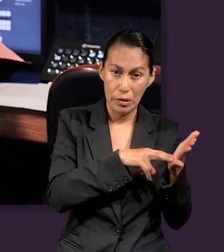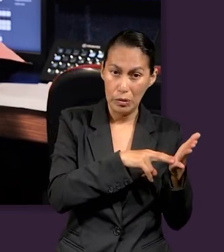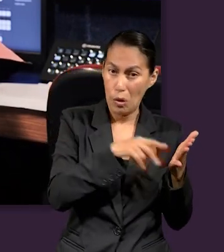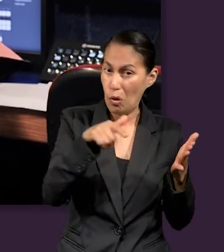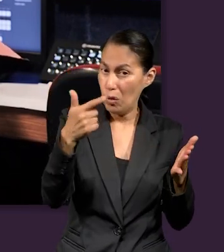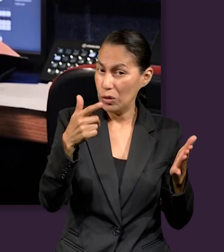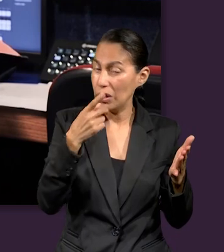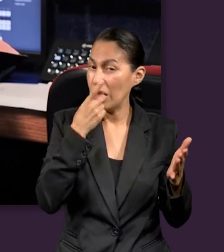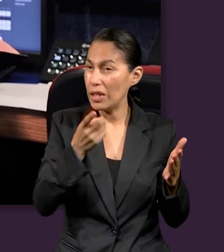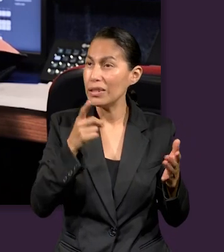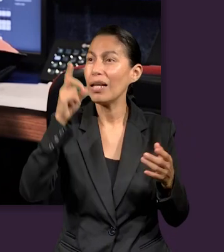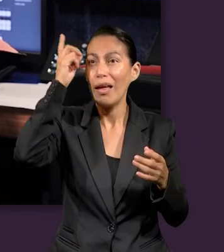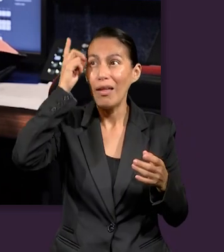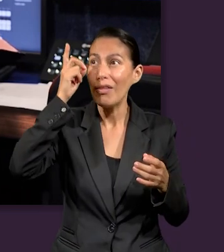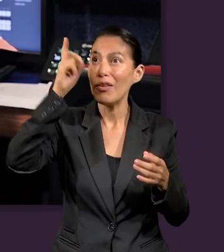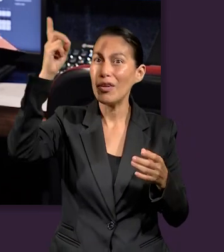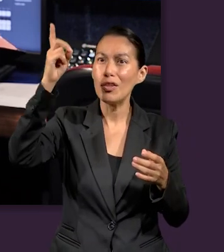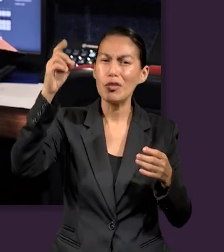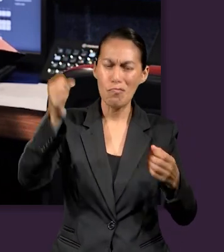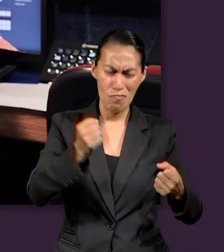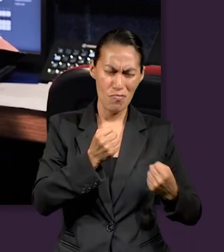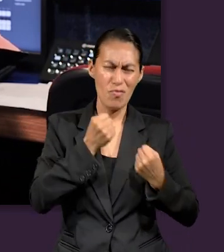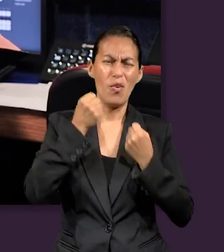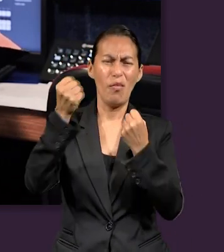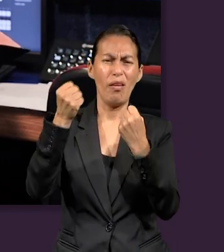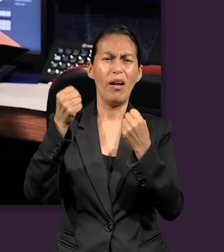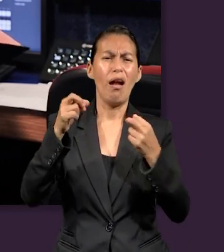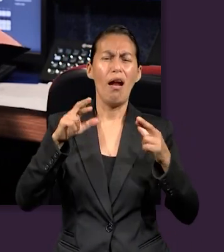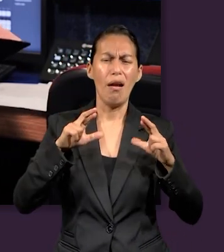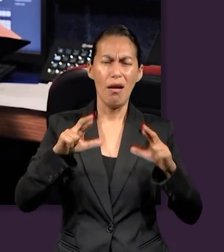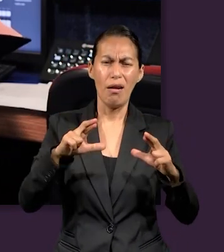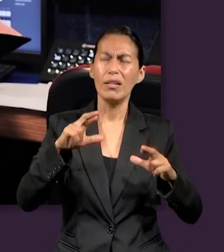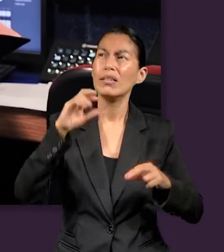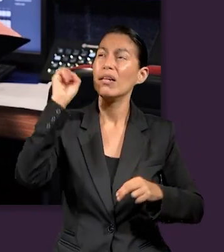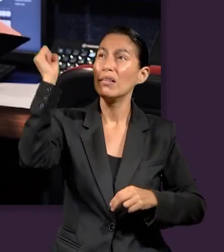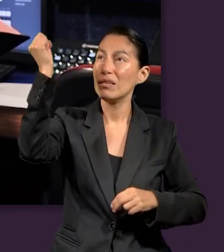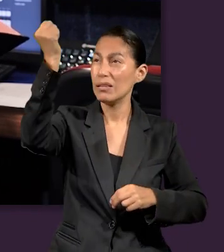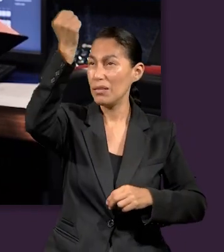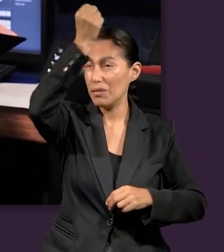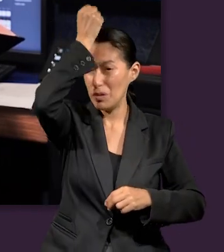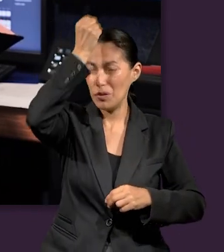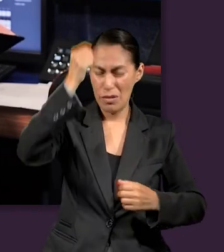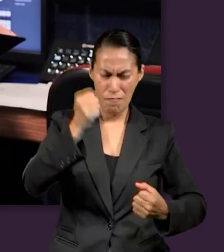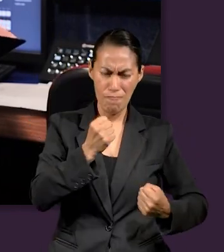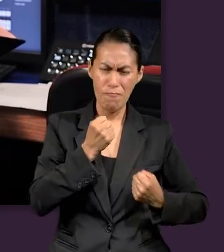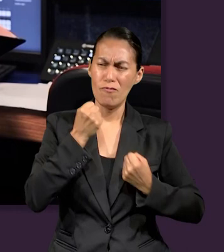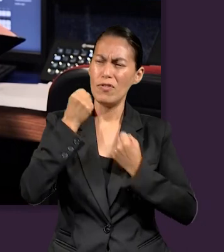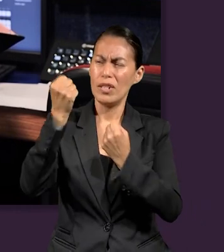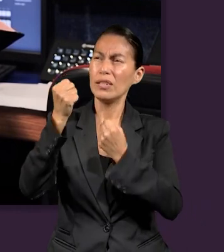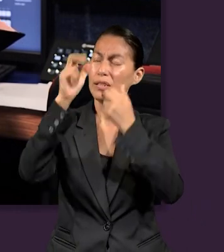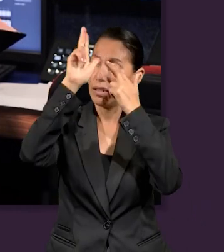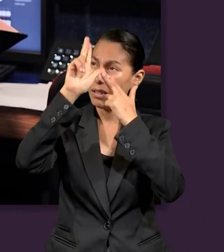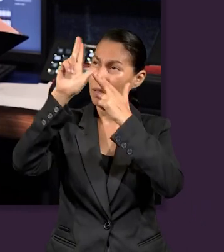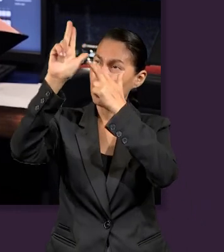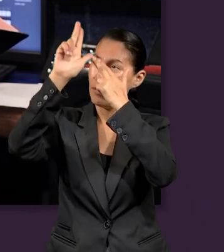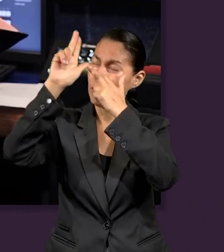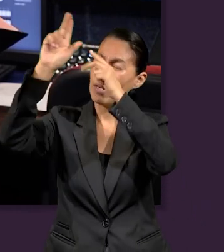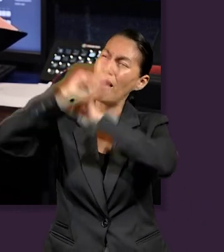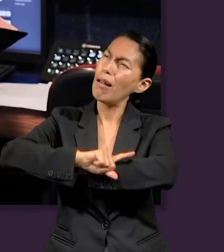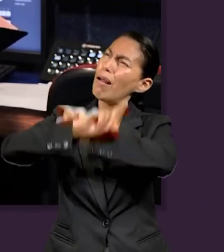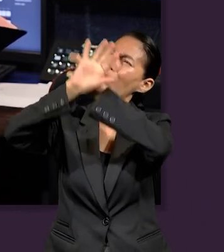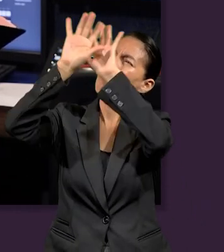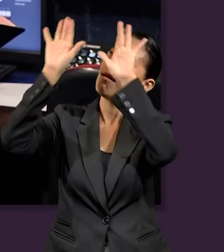de acuerdo al versículo 12. Es digno de tomar el poder, la riqueza, la